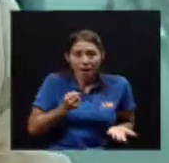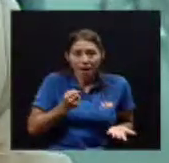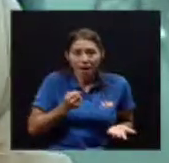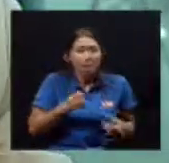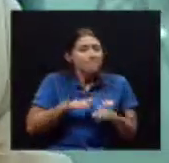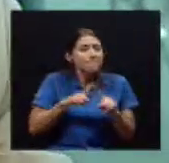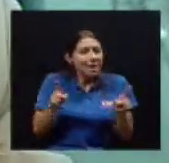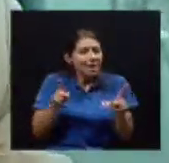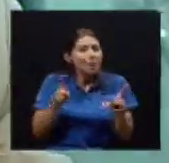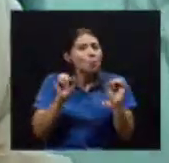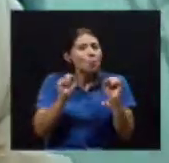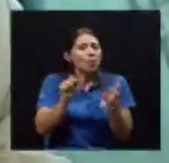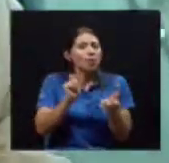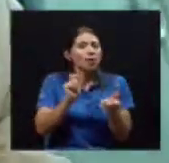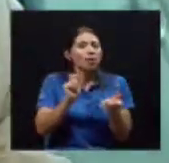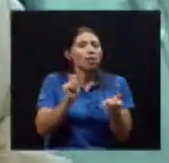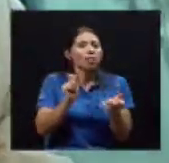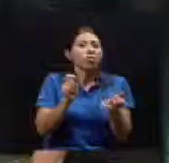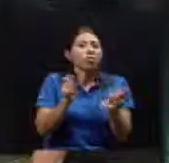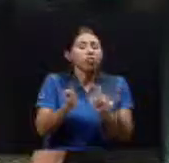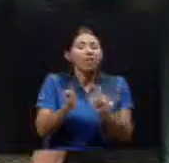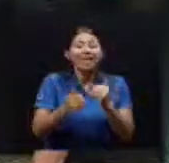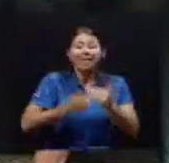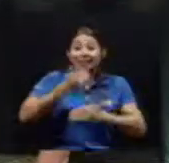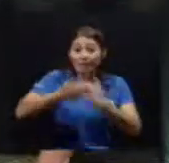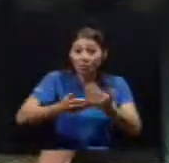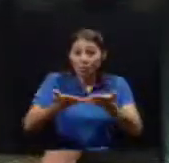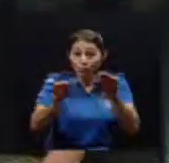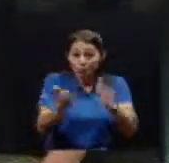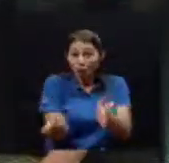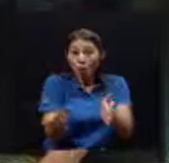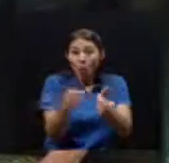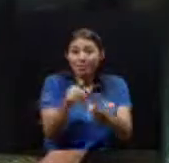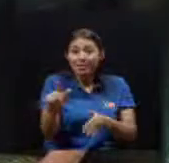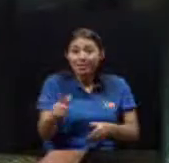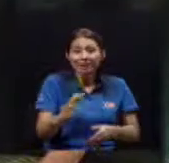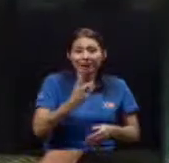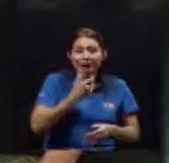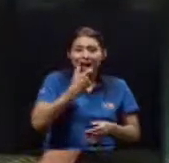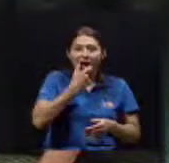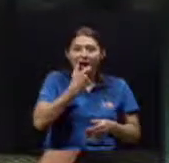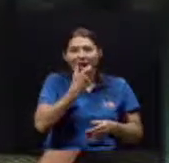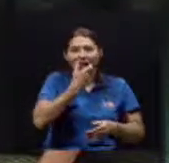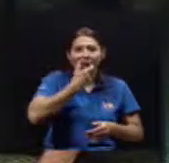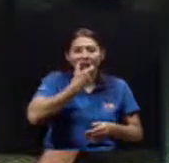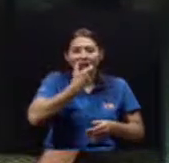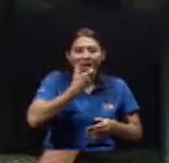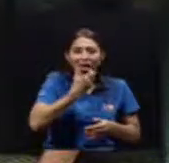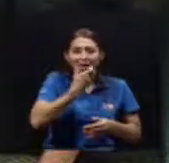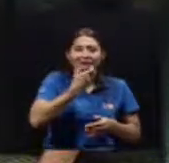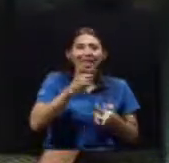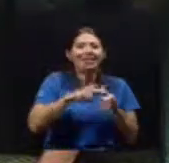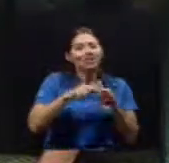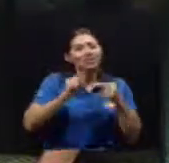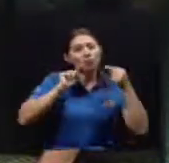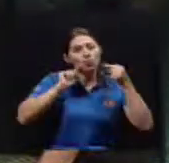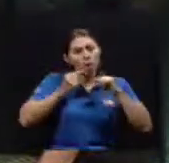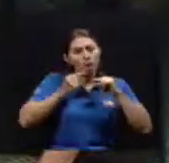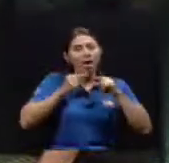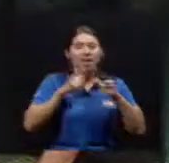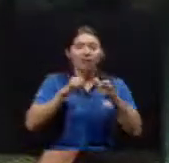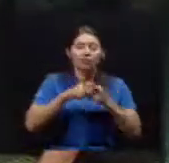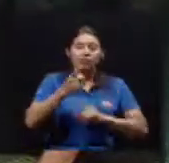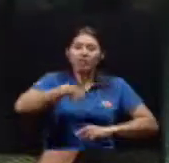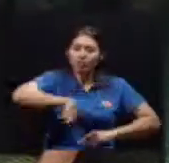punto Tenemos que estar claros Que es un trabajo conjunto Con el profesional Que atiende al paciente